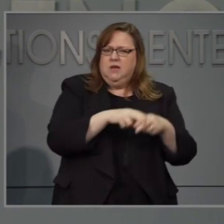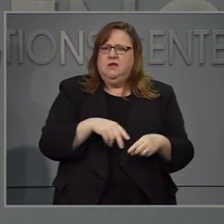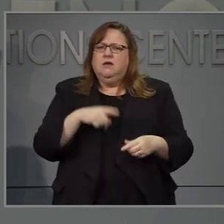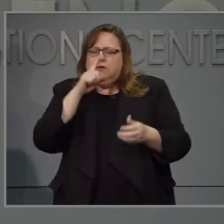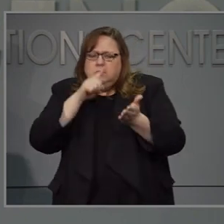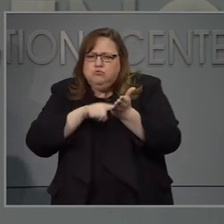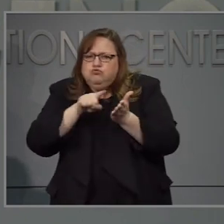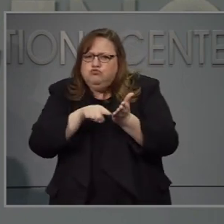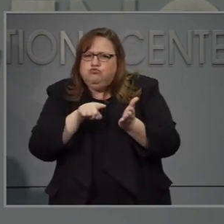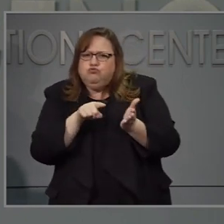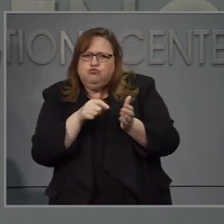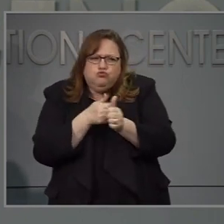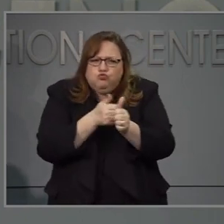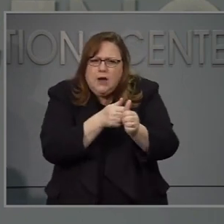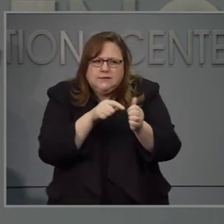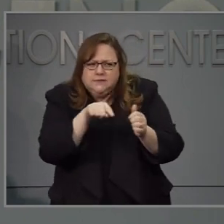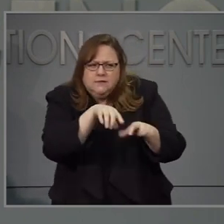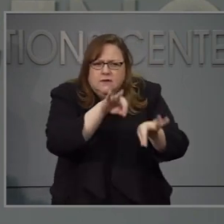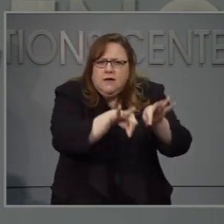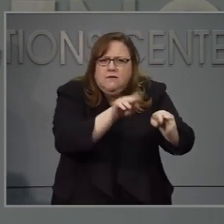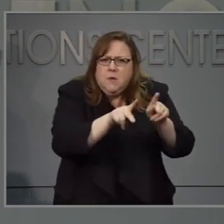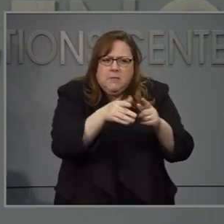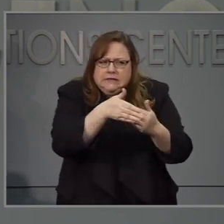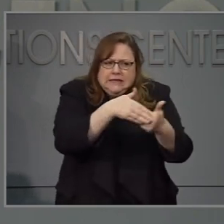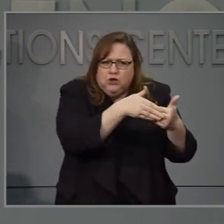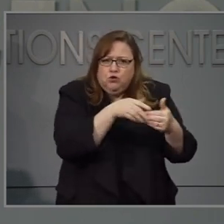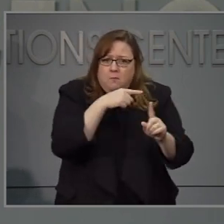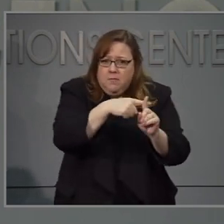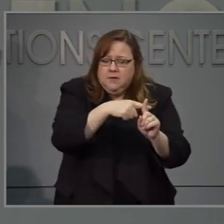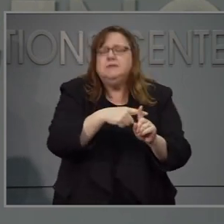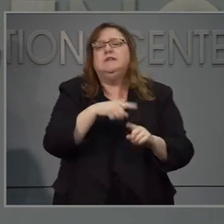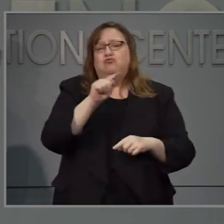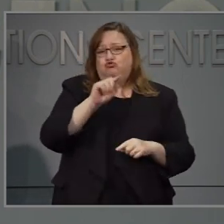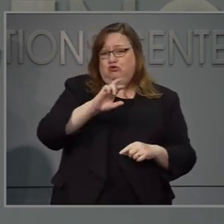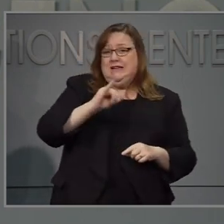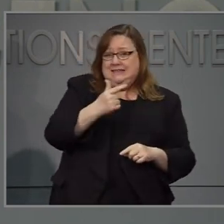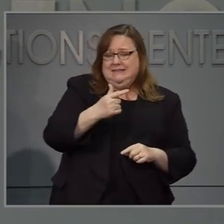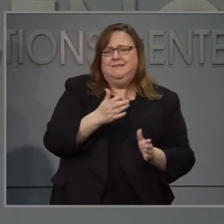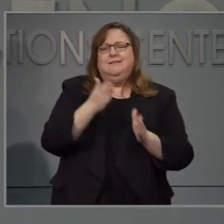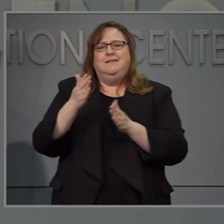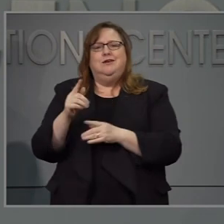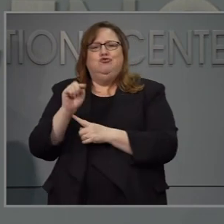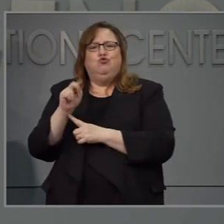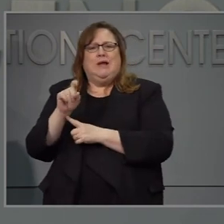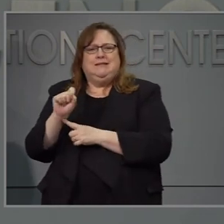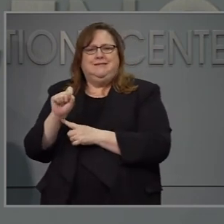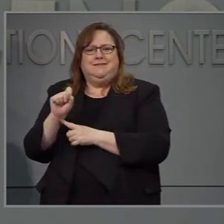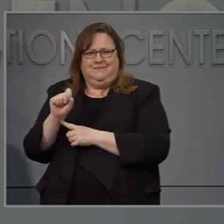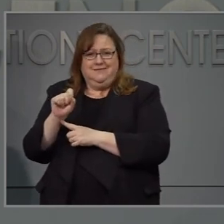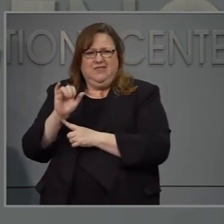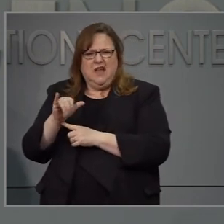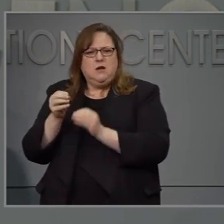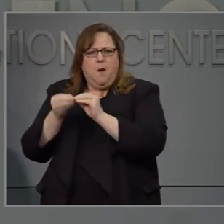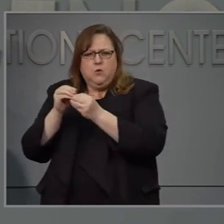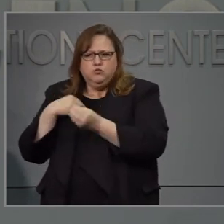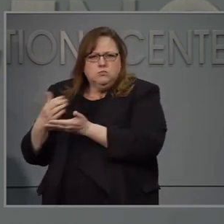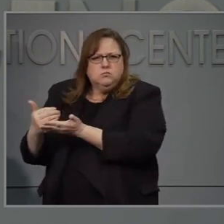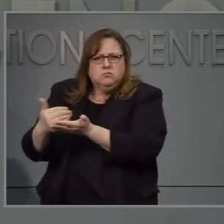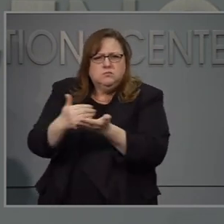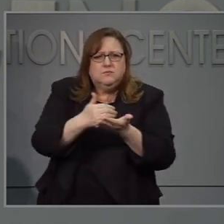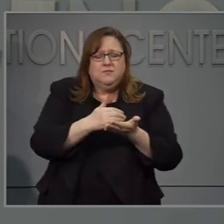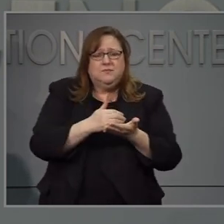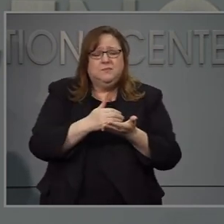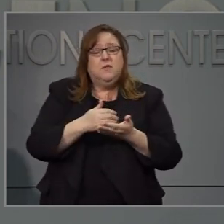tendencias y hoy hablaré de nuestra situación sobre pruebas. Cuando explicamos el trayecto a futuro para relajar las restricciones en abril,